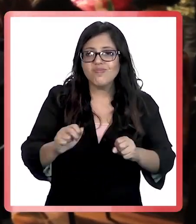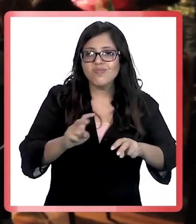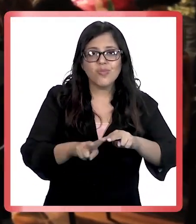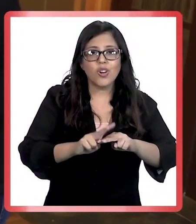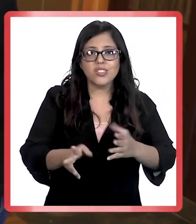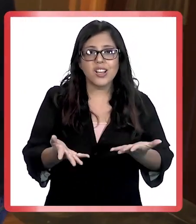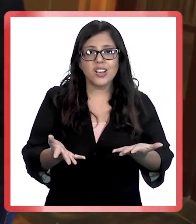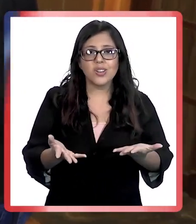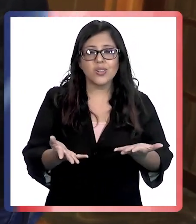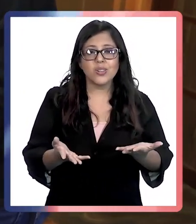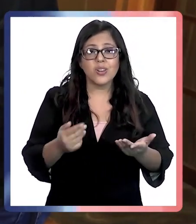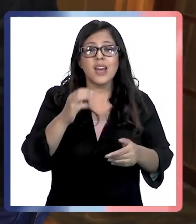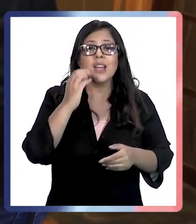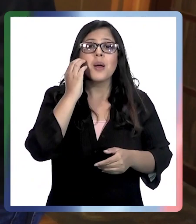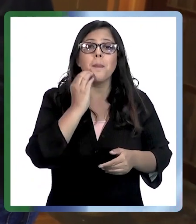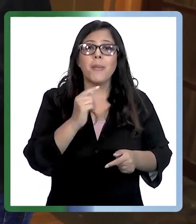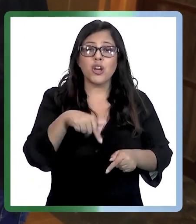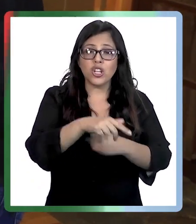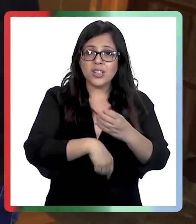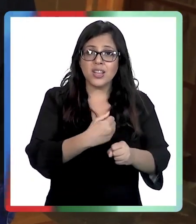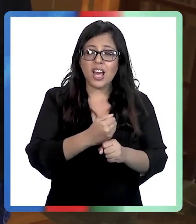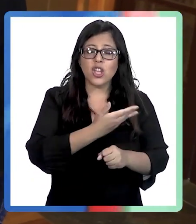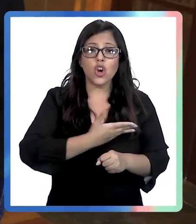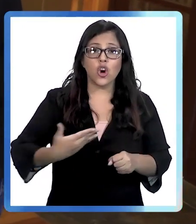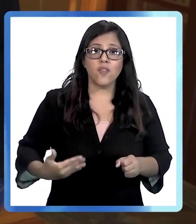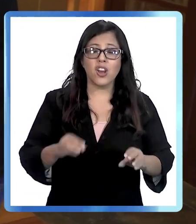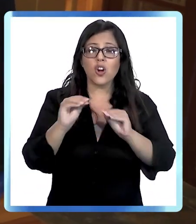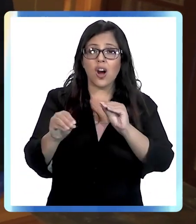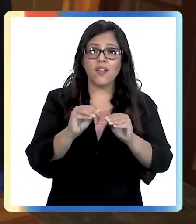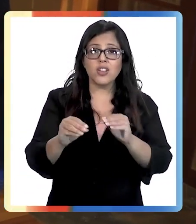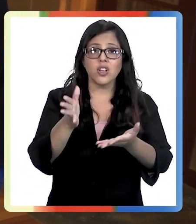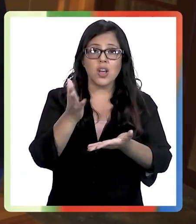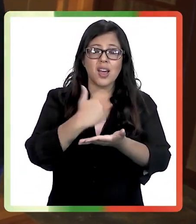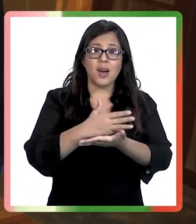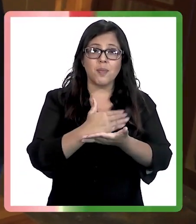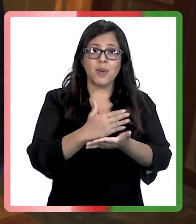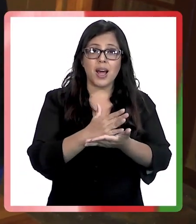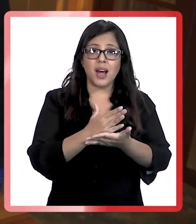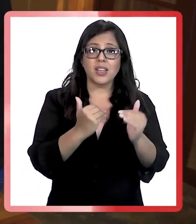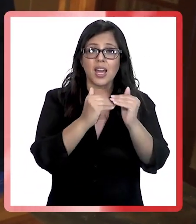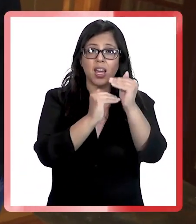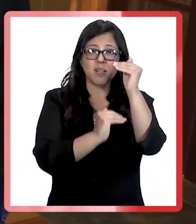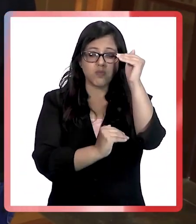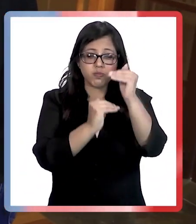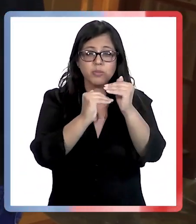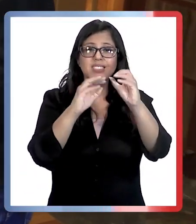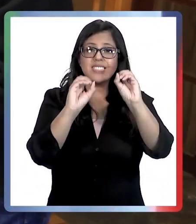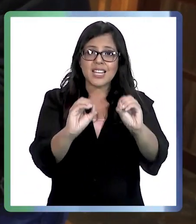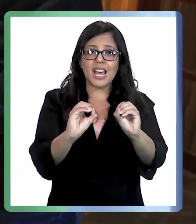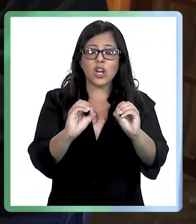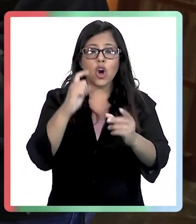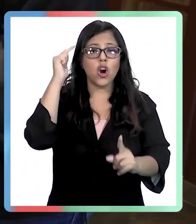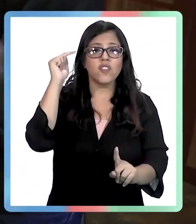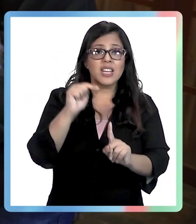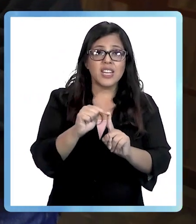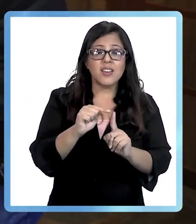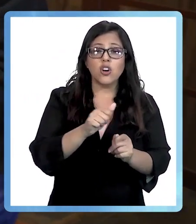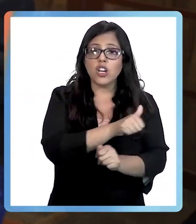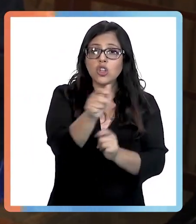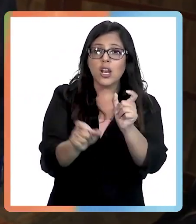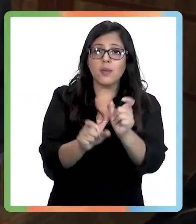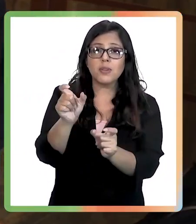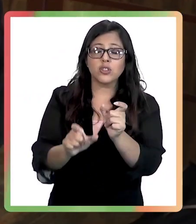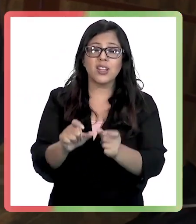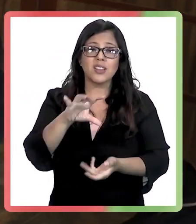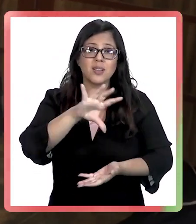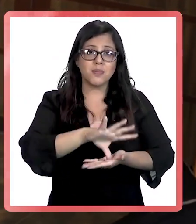y no puedo hacerlo. En mayo de este año, el gobierno anunció el Plan Brecha Digital Cero, cuyo objetivo es que todos los